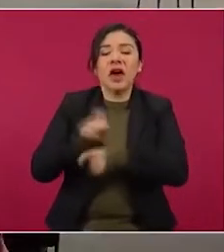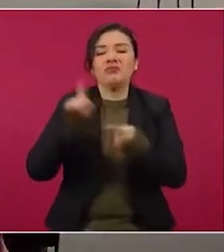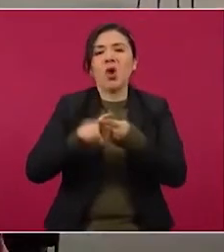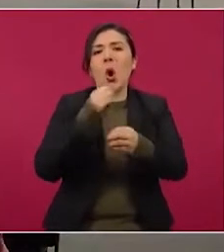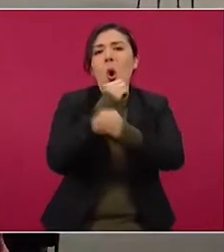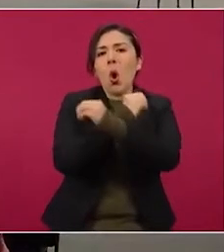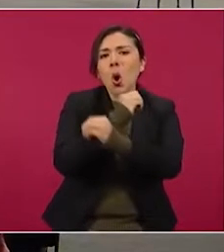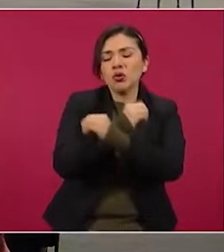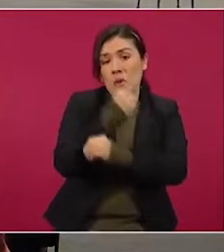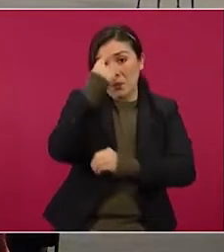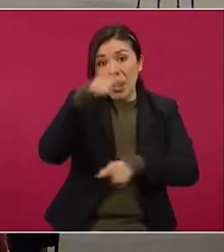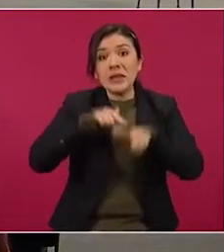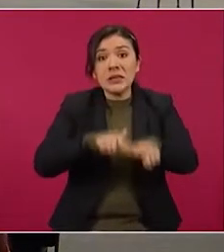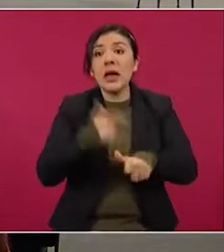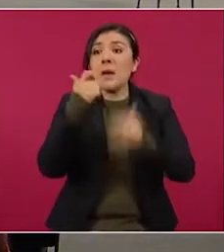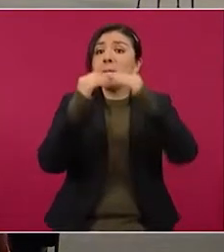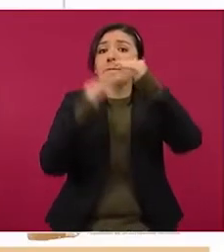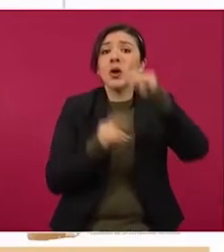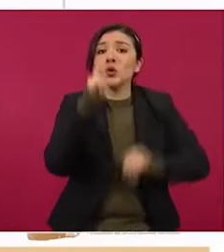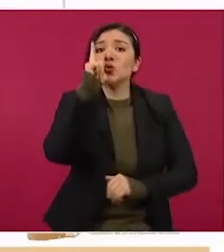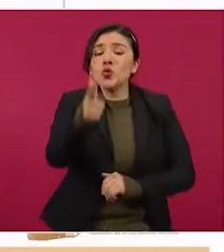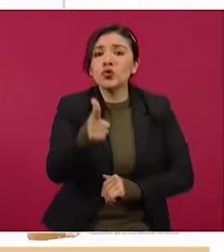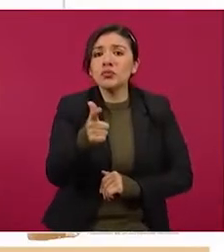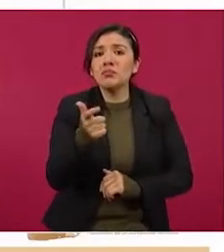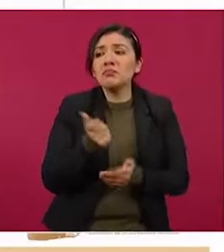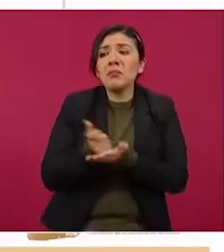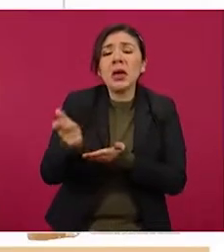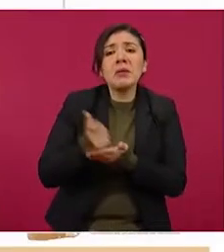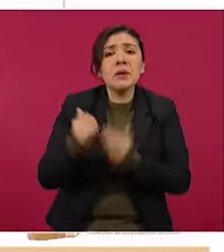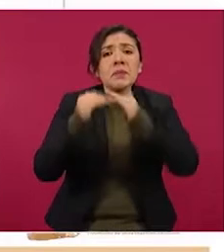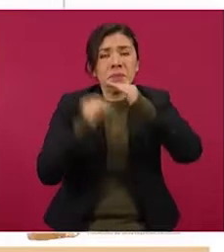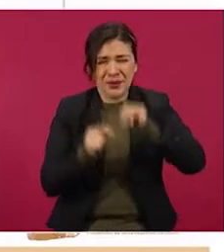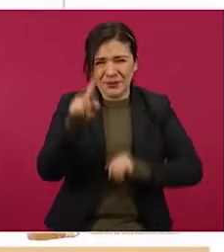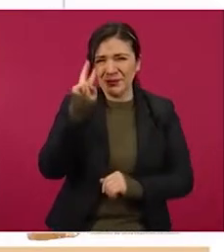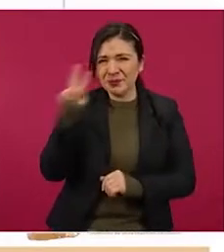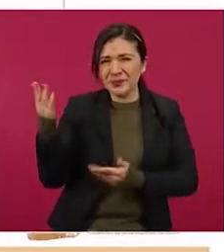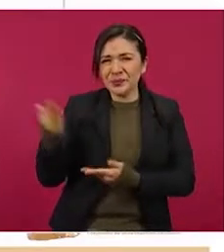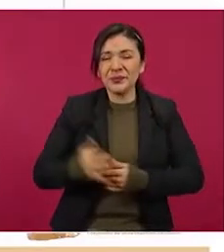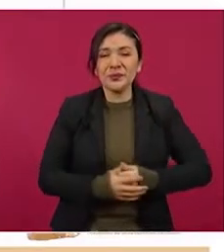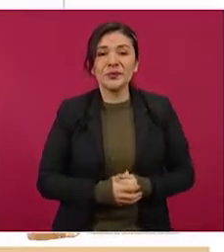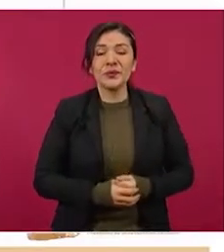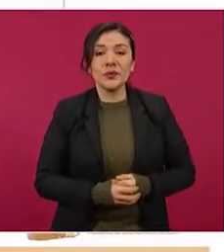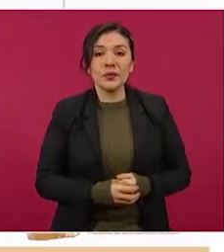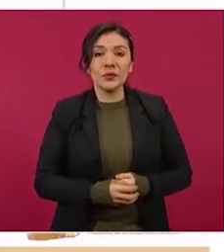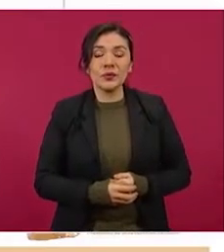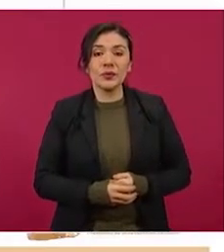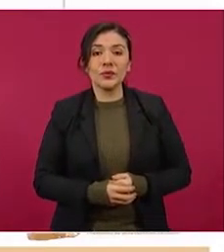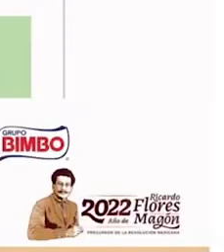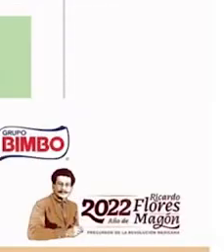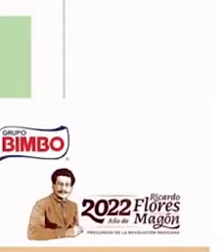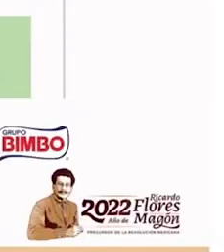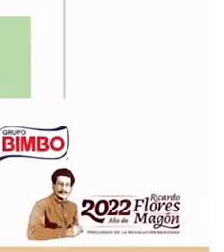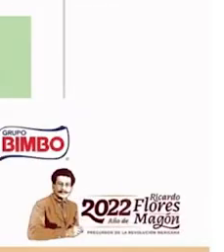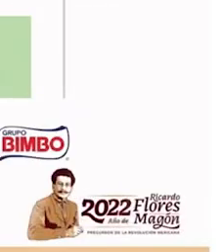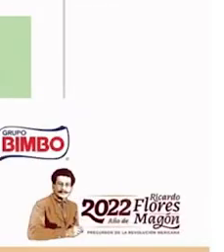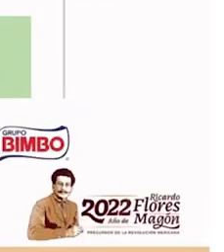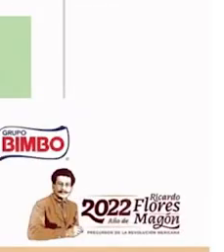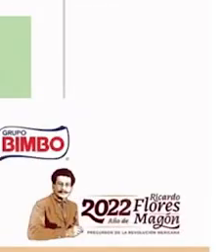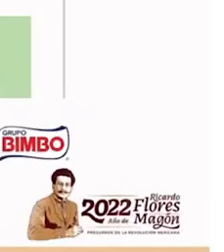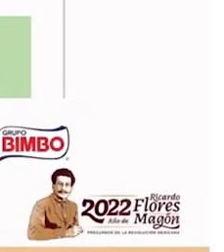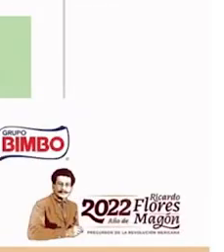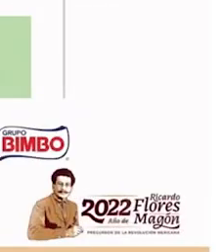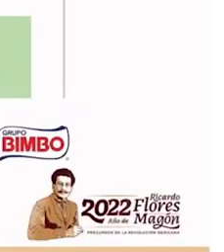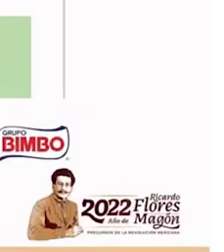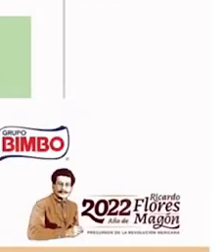OXXO para seguir pagando menos por la electricidad. Aquí vemos la gráfica. Así paga la luz en México.